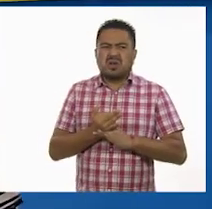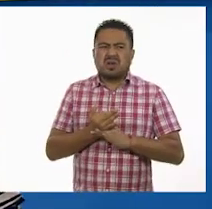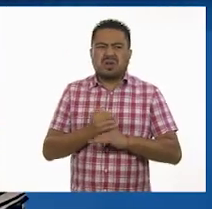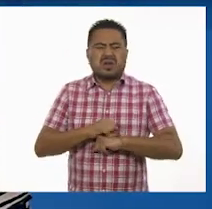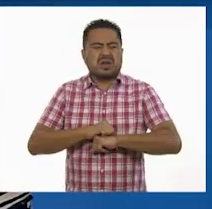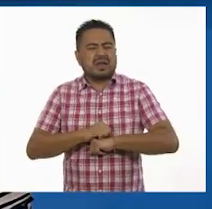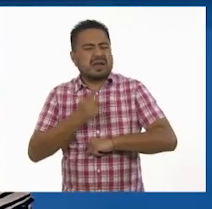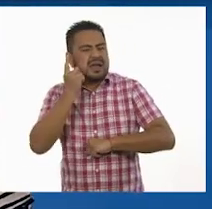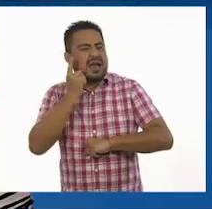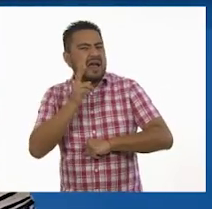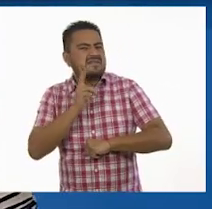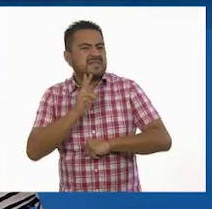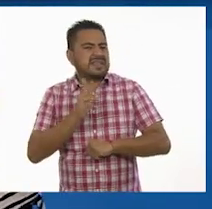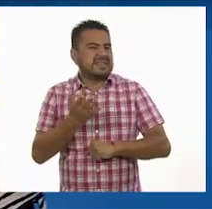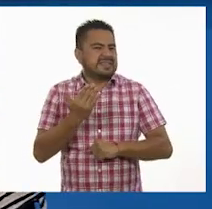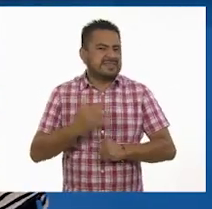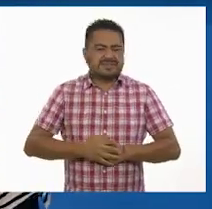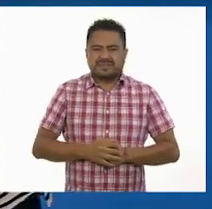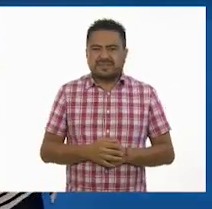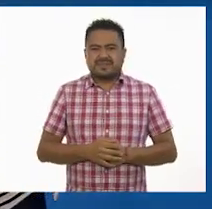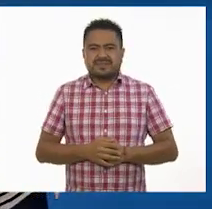me voy a echar una pestaña, me permiso.